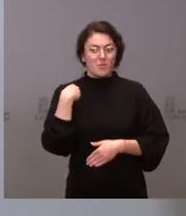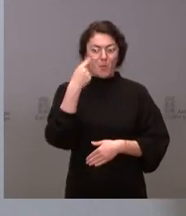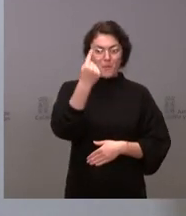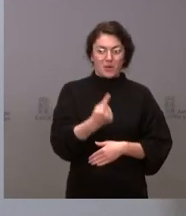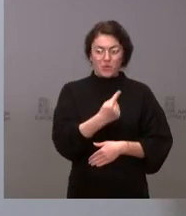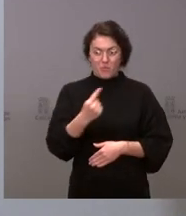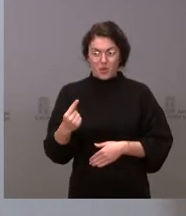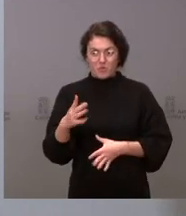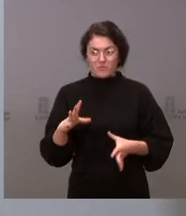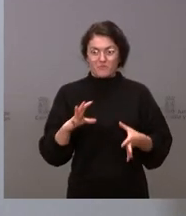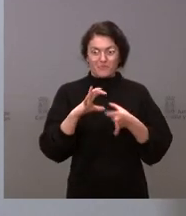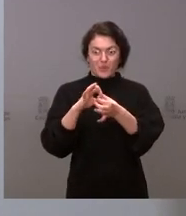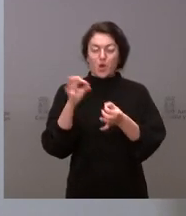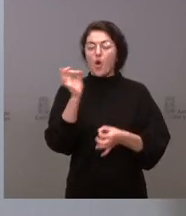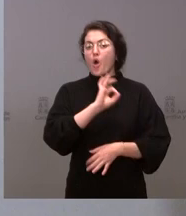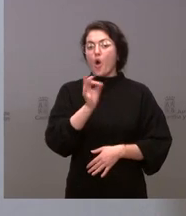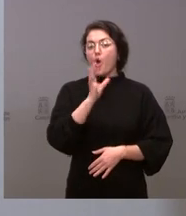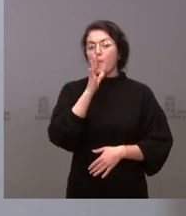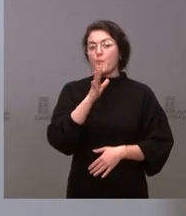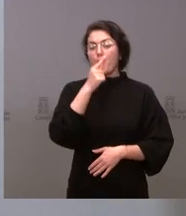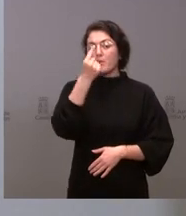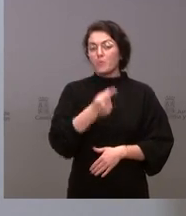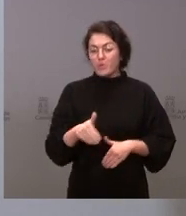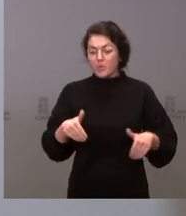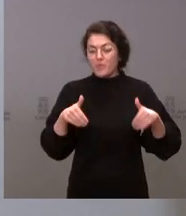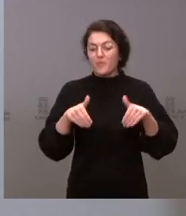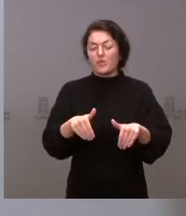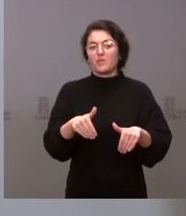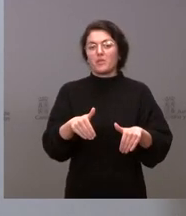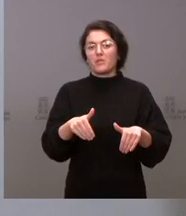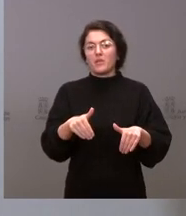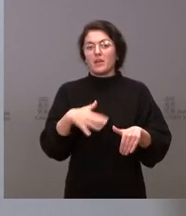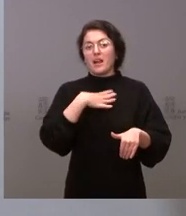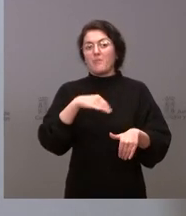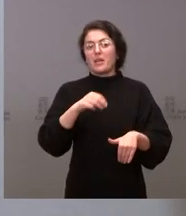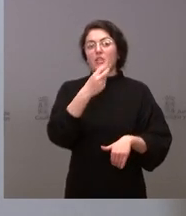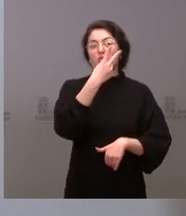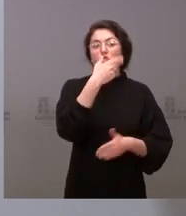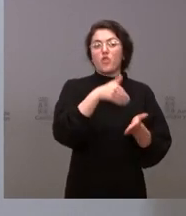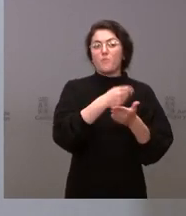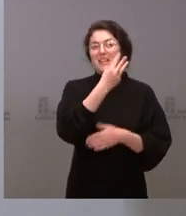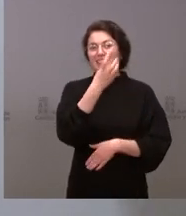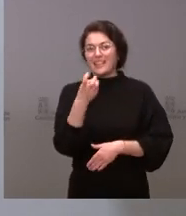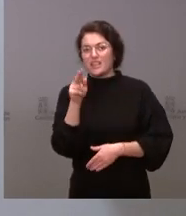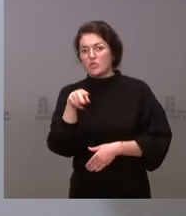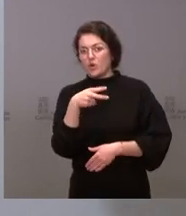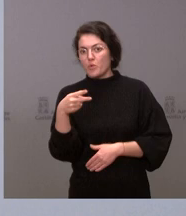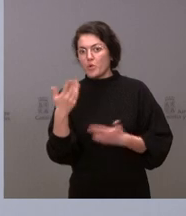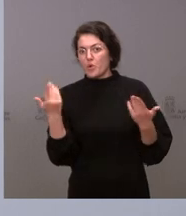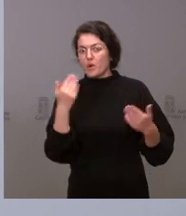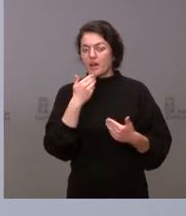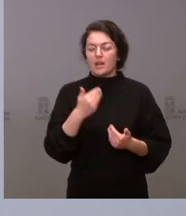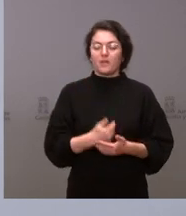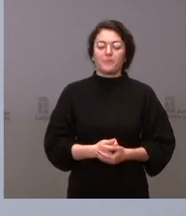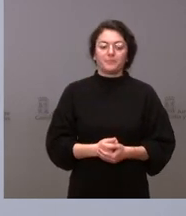marco de la prórroga presupuestaria se va a quedar más cercano a los 2.300 gracias bueno en